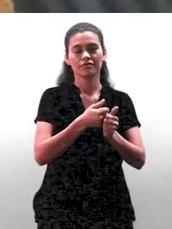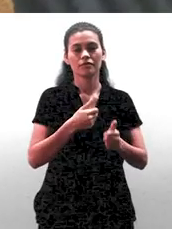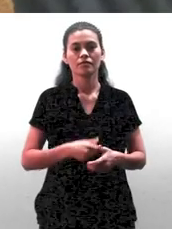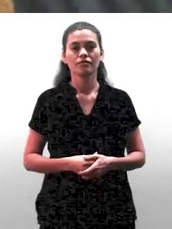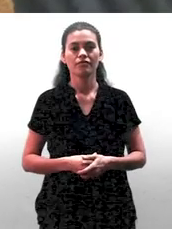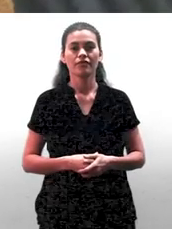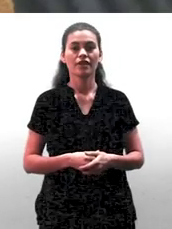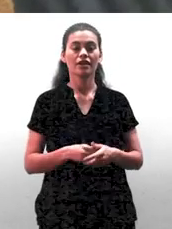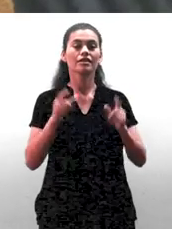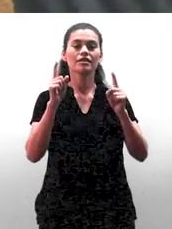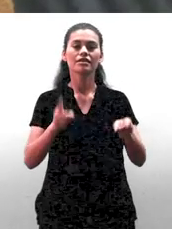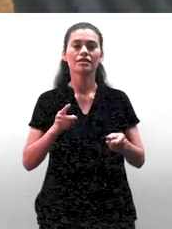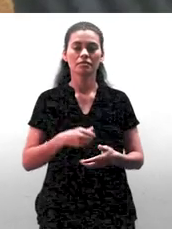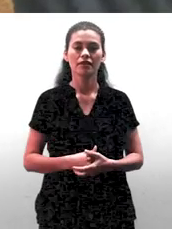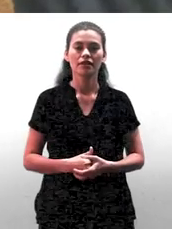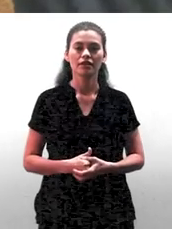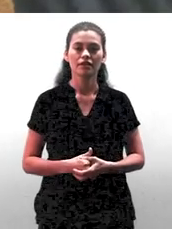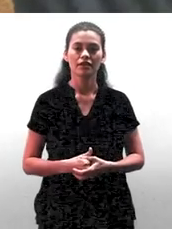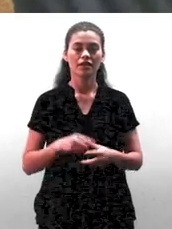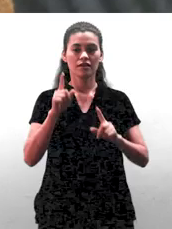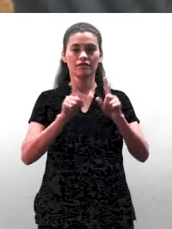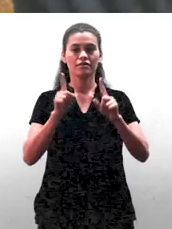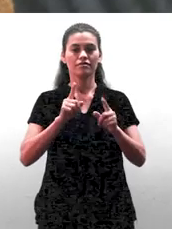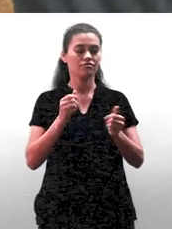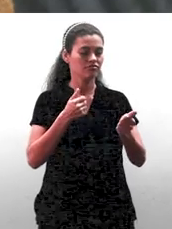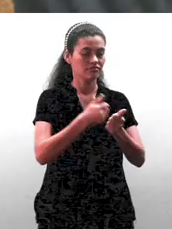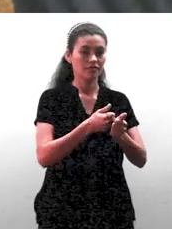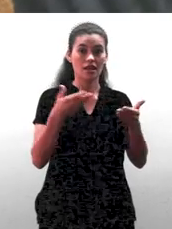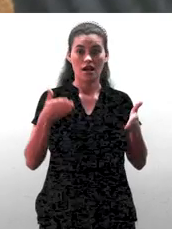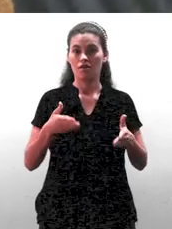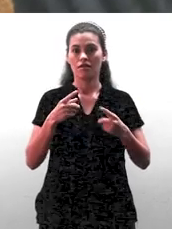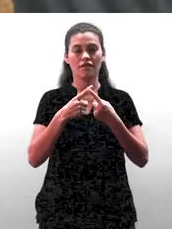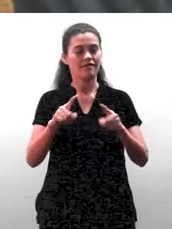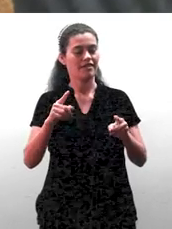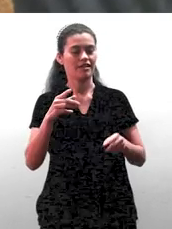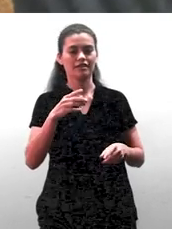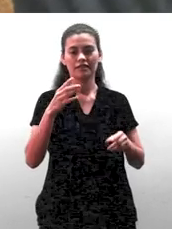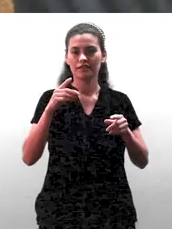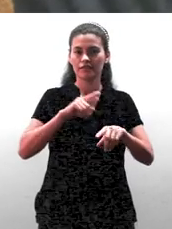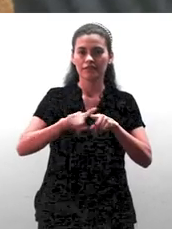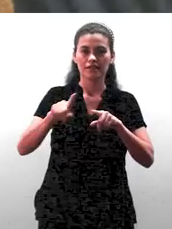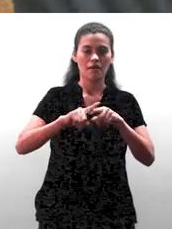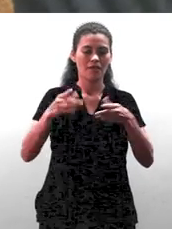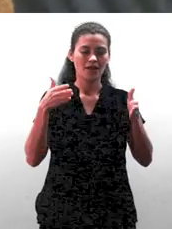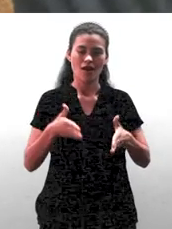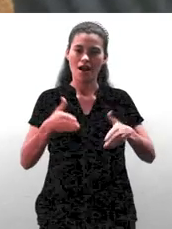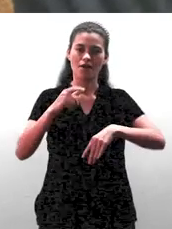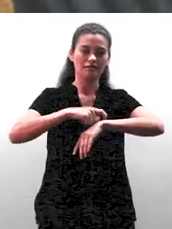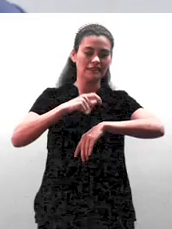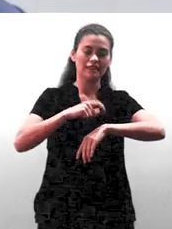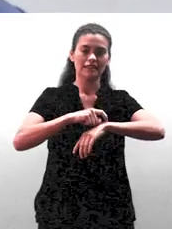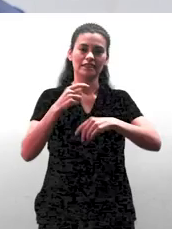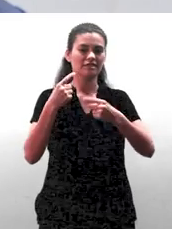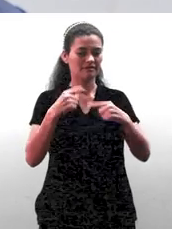a la mano, ¿verdad? Rápidamente, y los chicos están acostumbrados a eso, ¿verdad? Que tienen todo muy rápido,